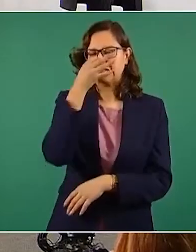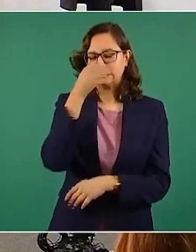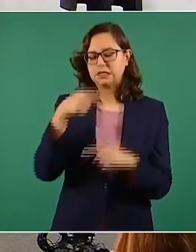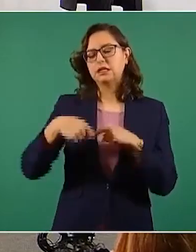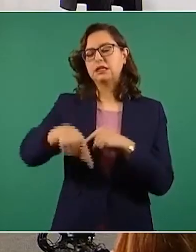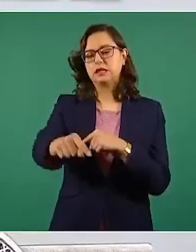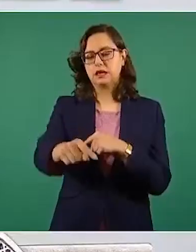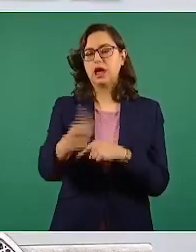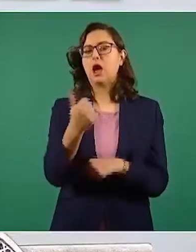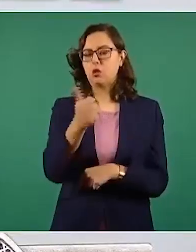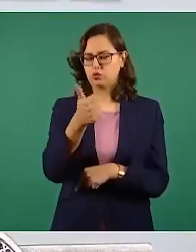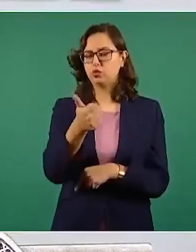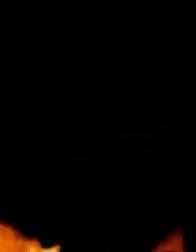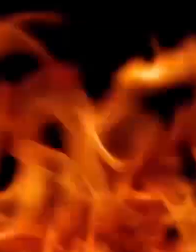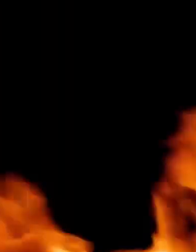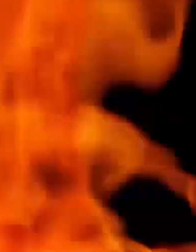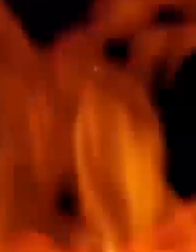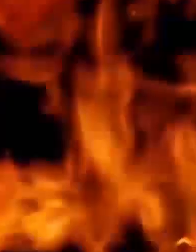mes de agosto.